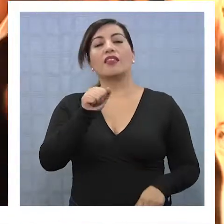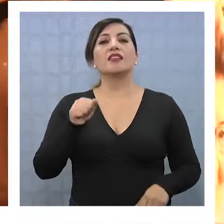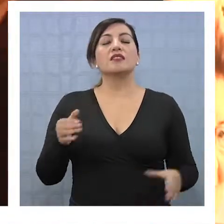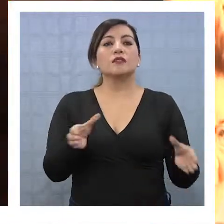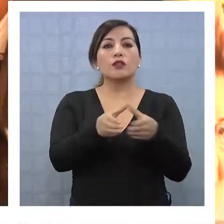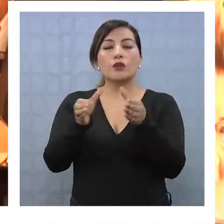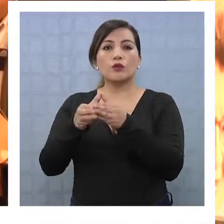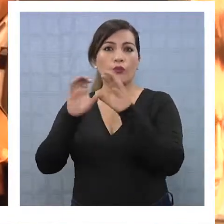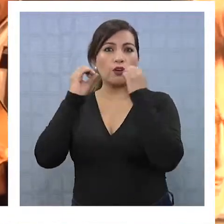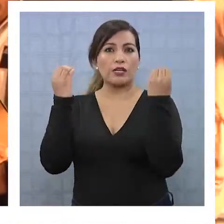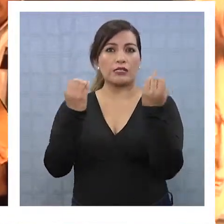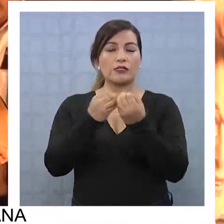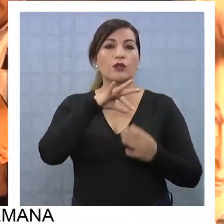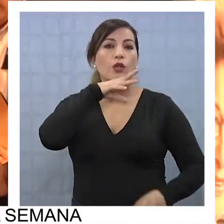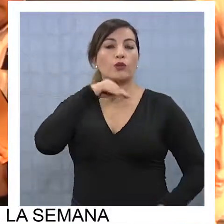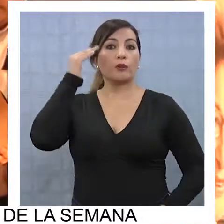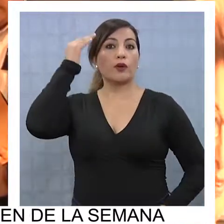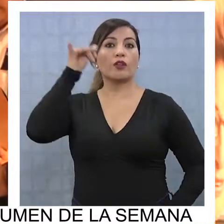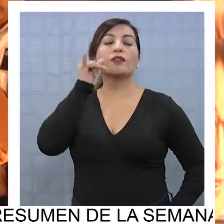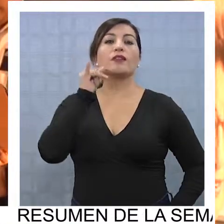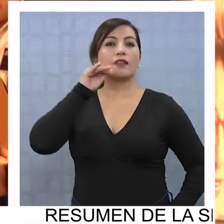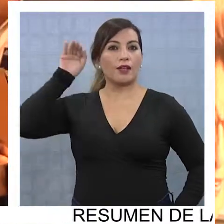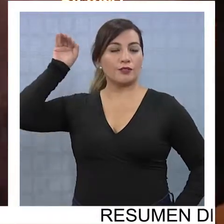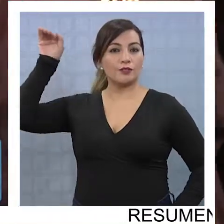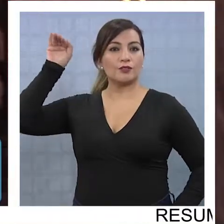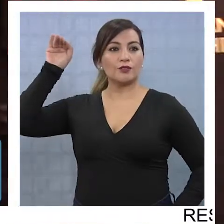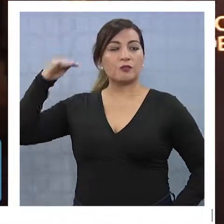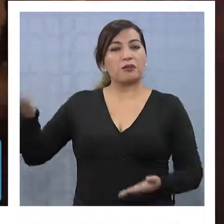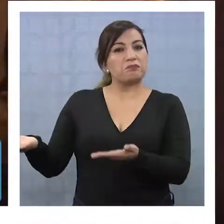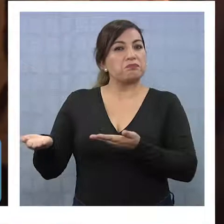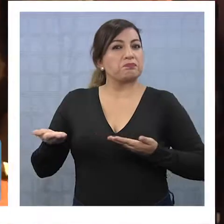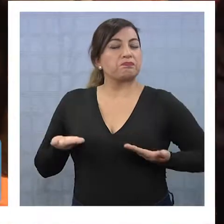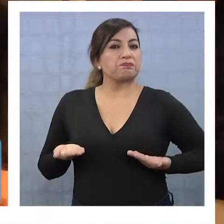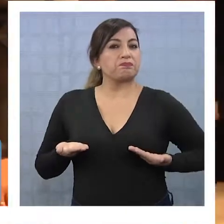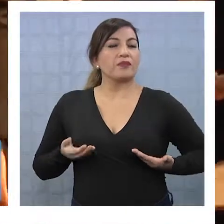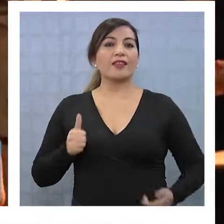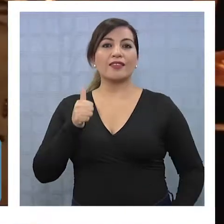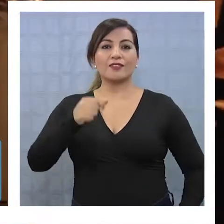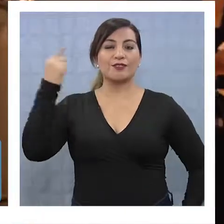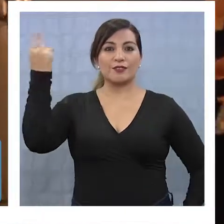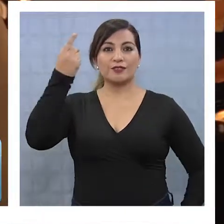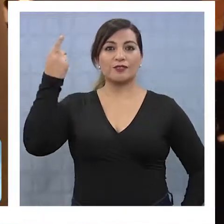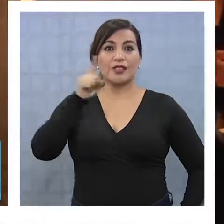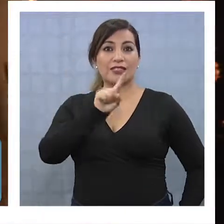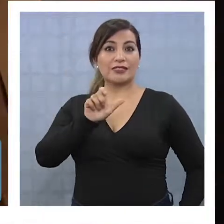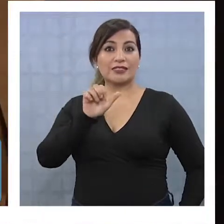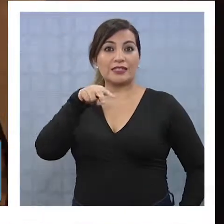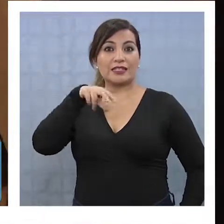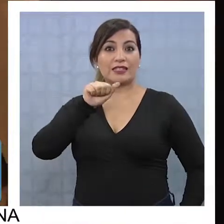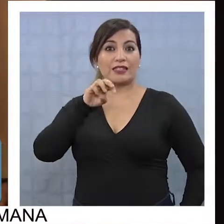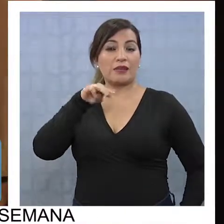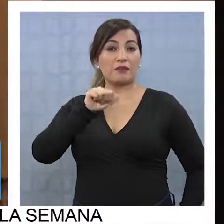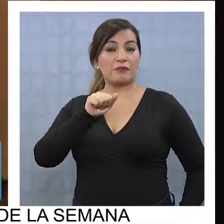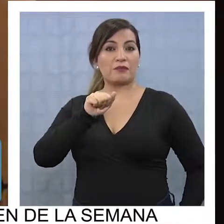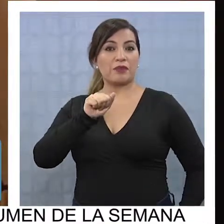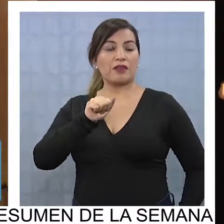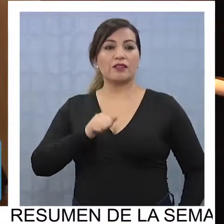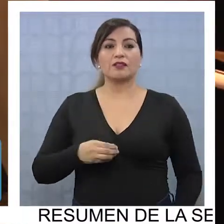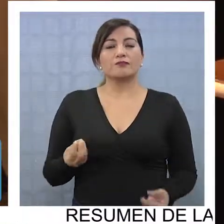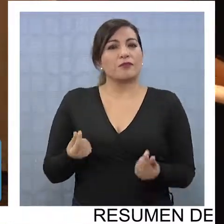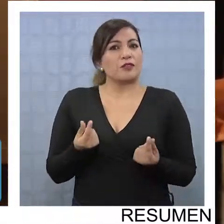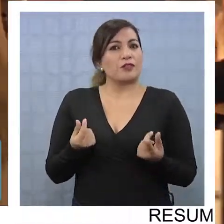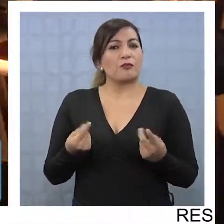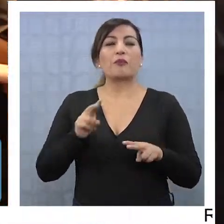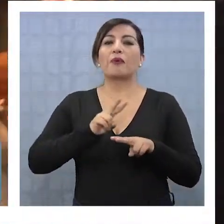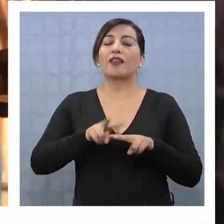Más de 60 organizaciones de adultos mayores de Iquique y Alto Hospicio recibieron de manos del director nacional de Senama, Octavio Vergara,